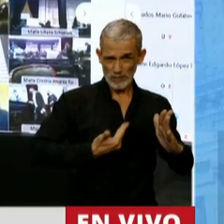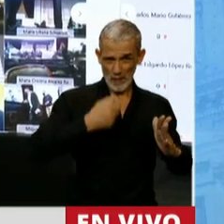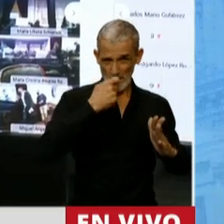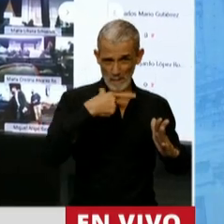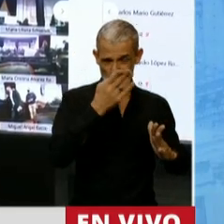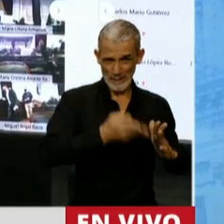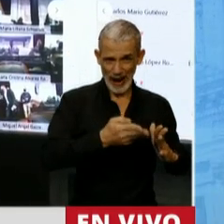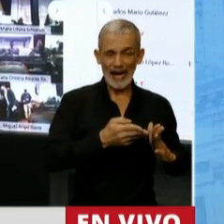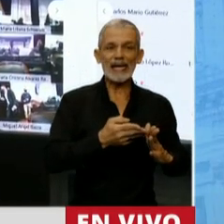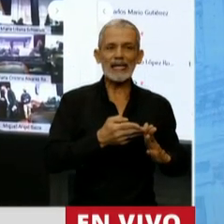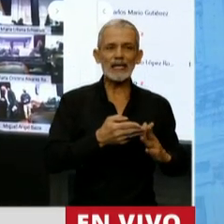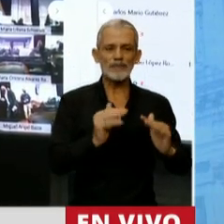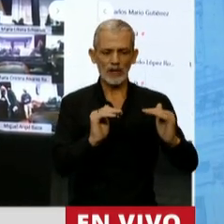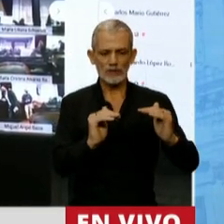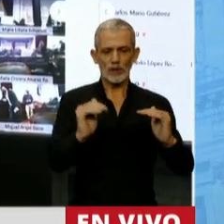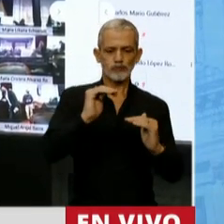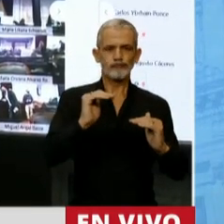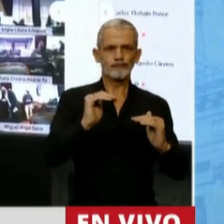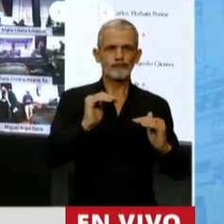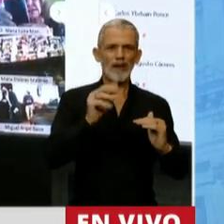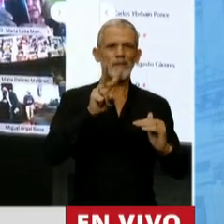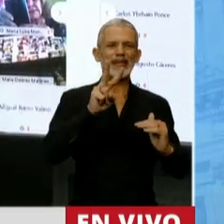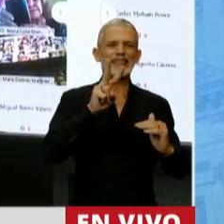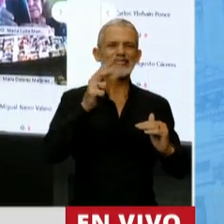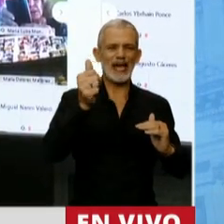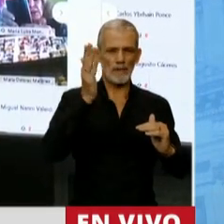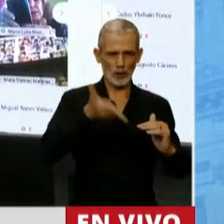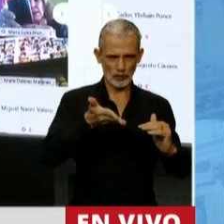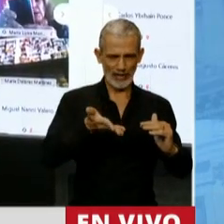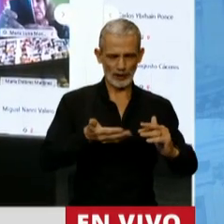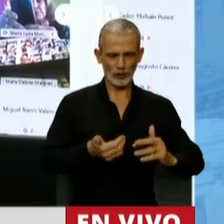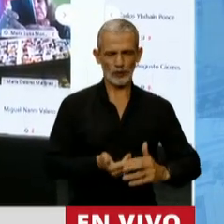había estado ligeramente por encima del 26%.